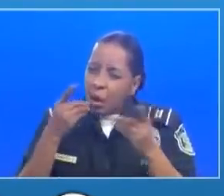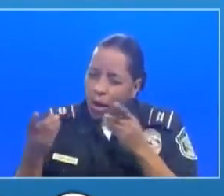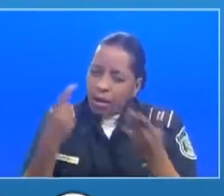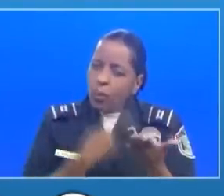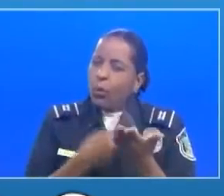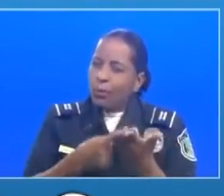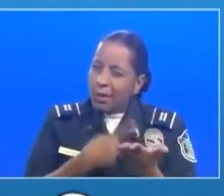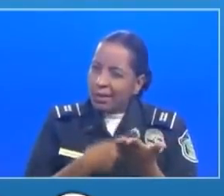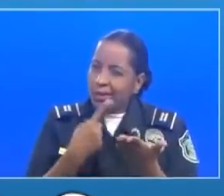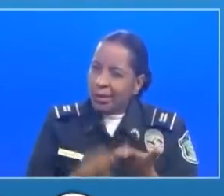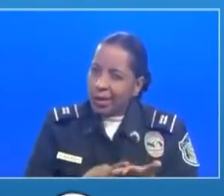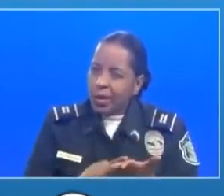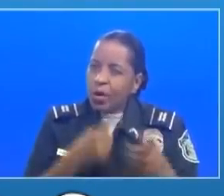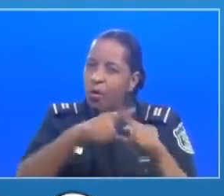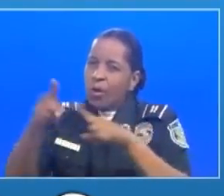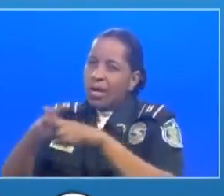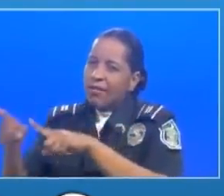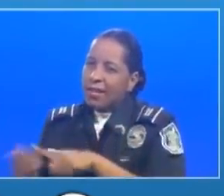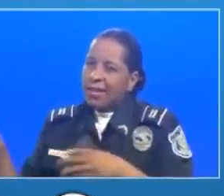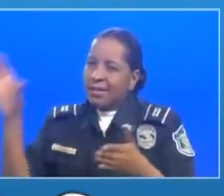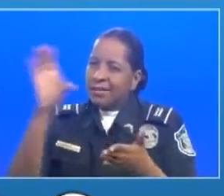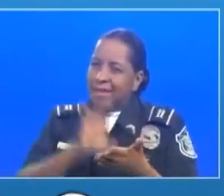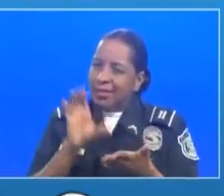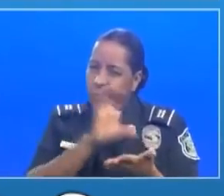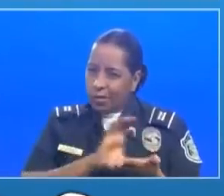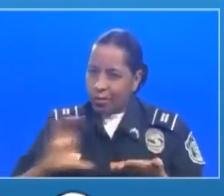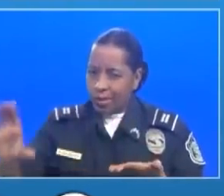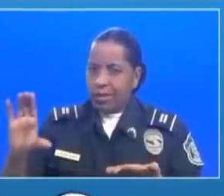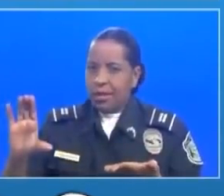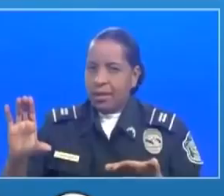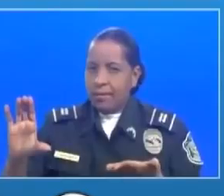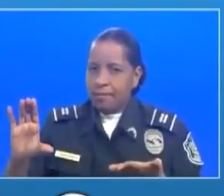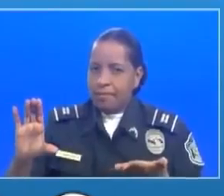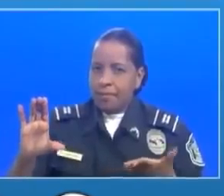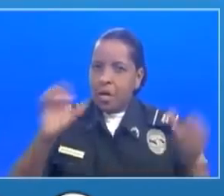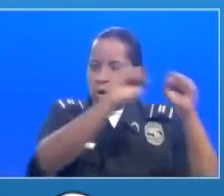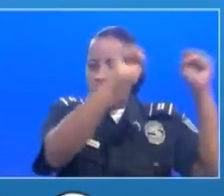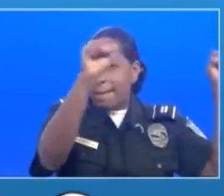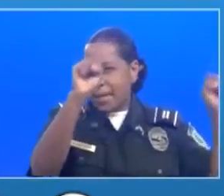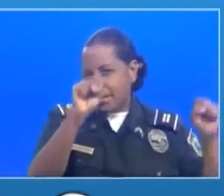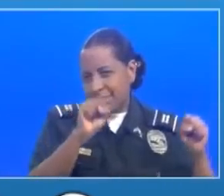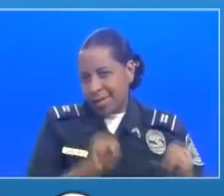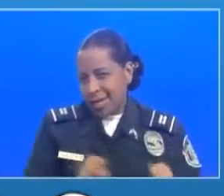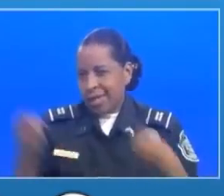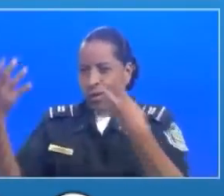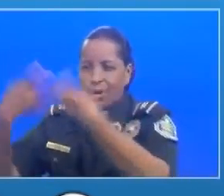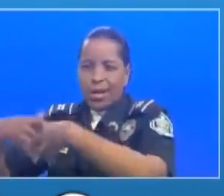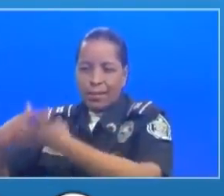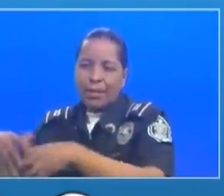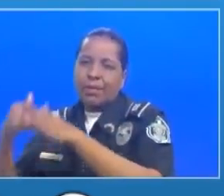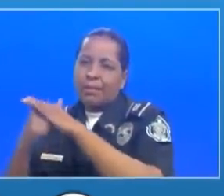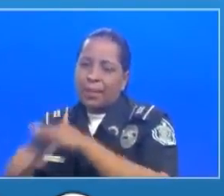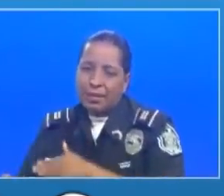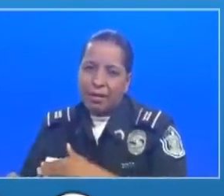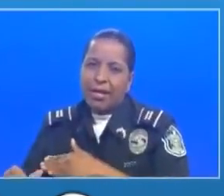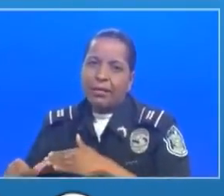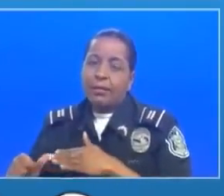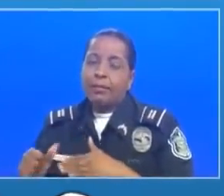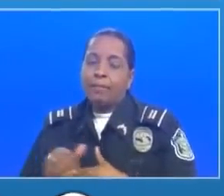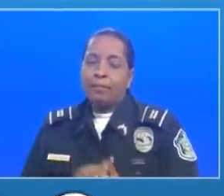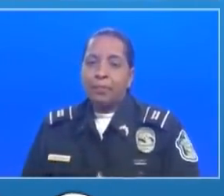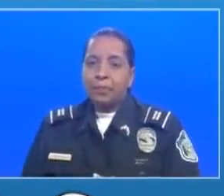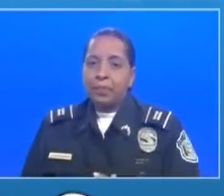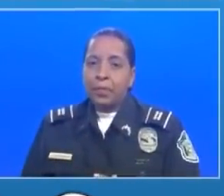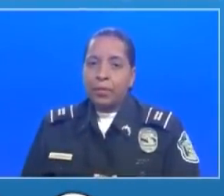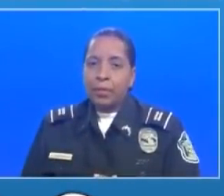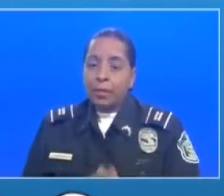con los comerciantes con los elementos del sector comercio